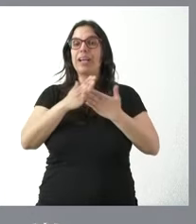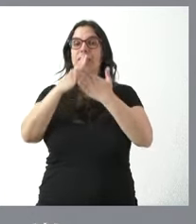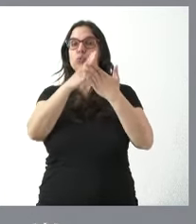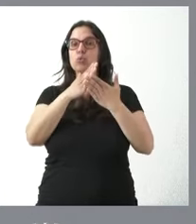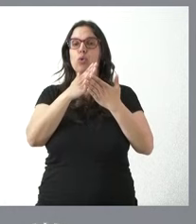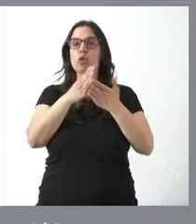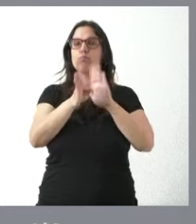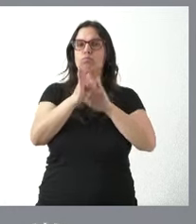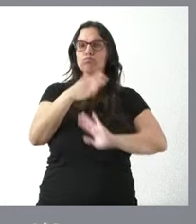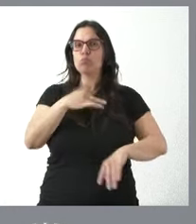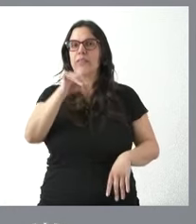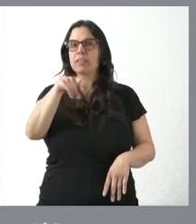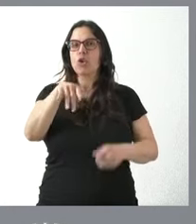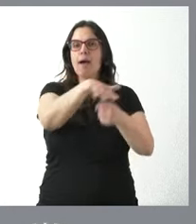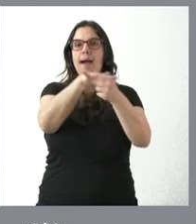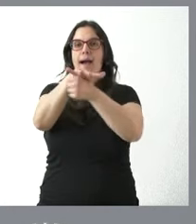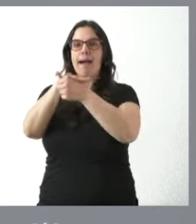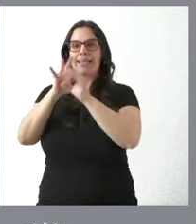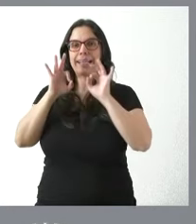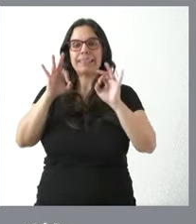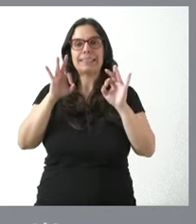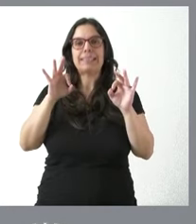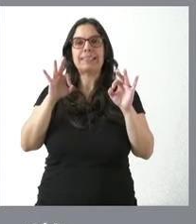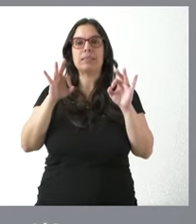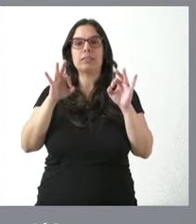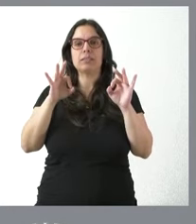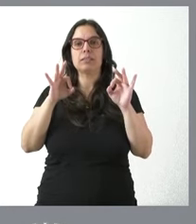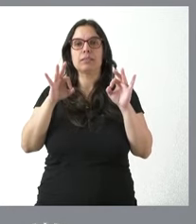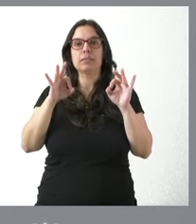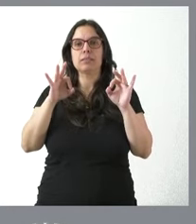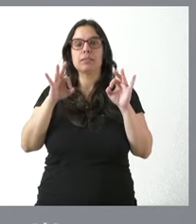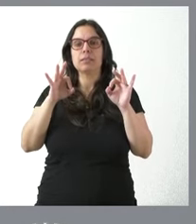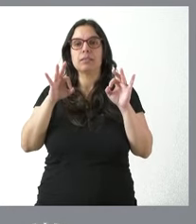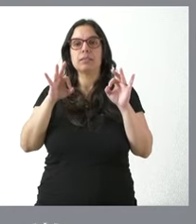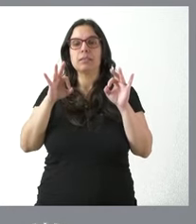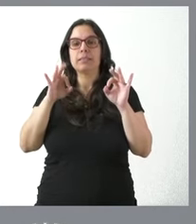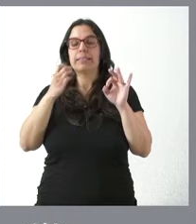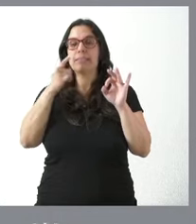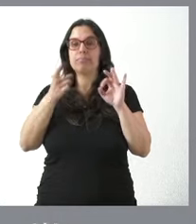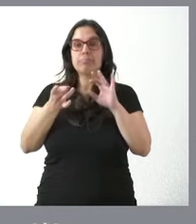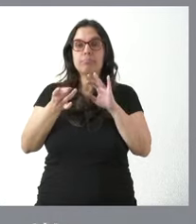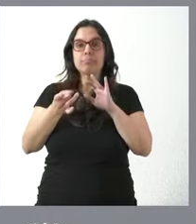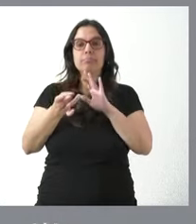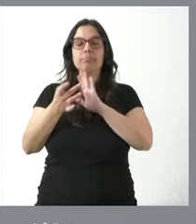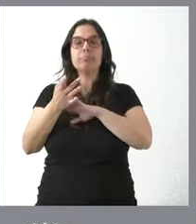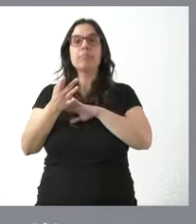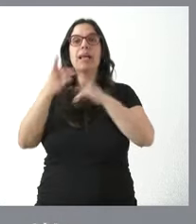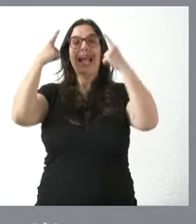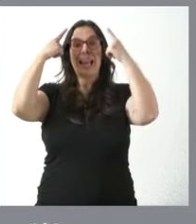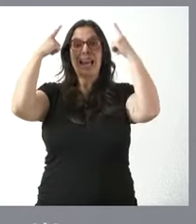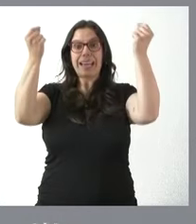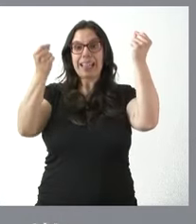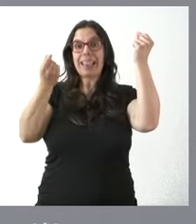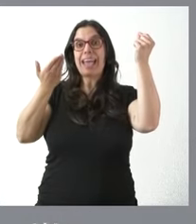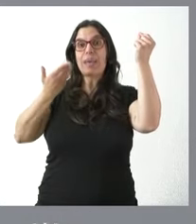de las áreas de posible implantación de poblaciones del INCE ibérico en Castilla y